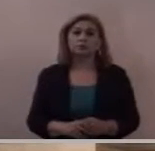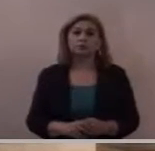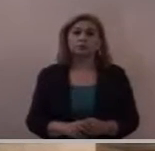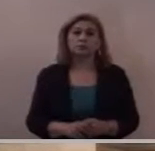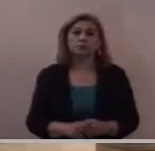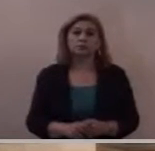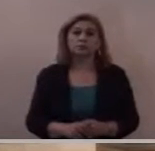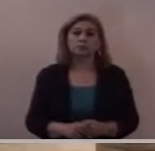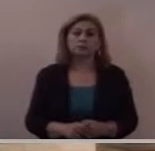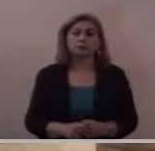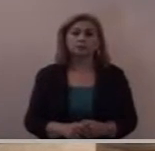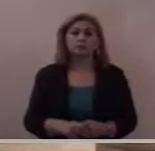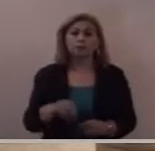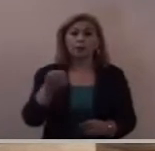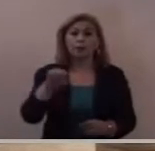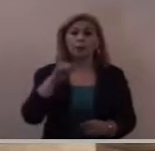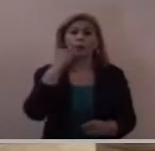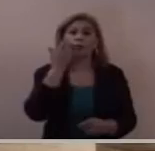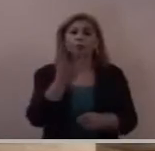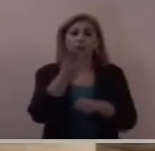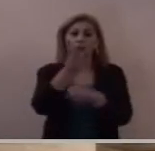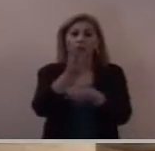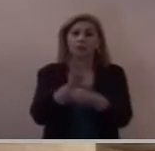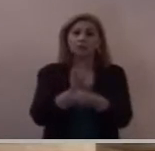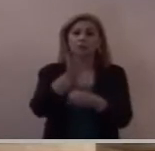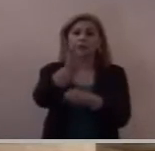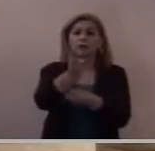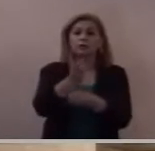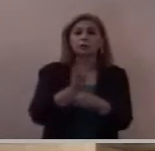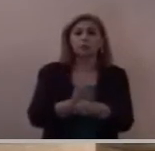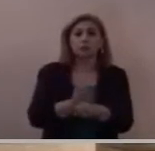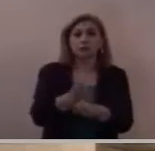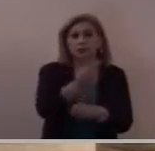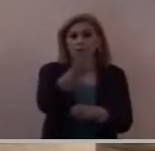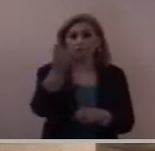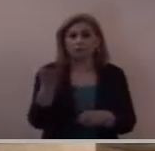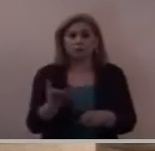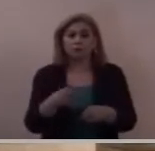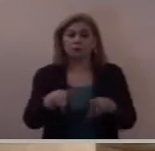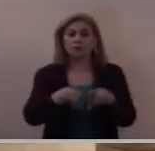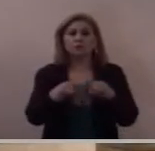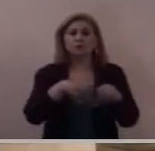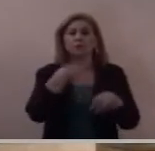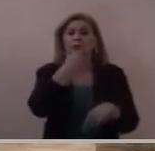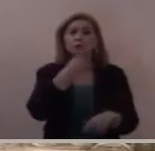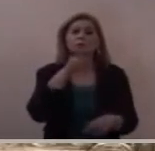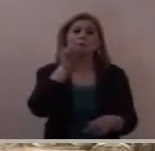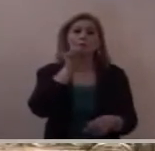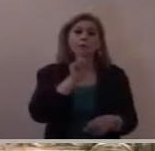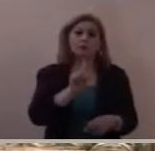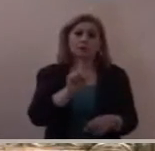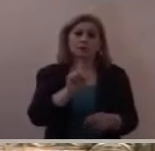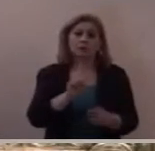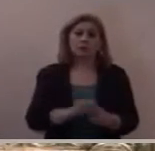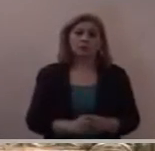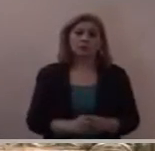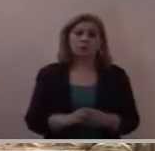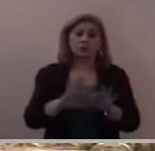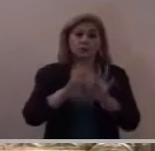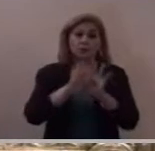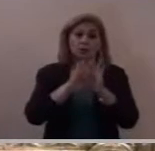hoy quiero invitarles a ustedes hermanas y hermanos a unirnos